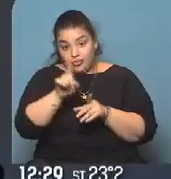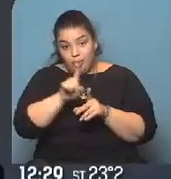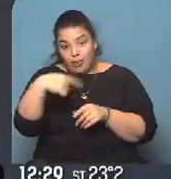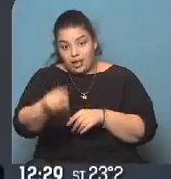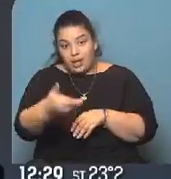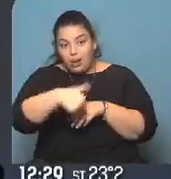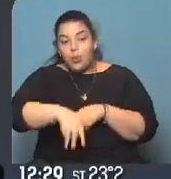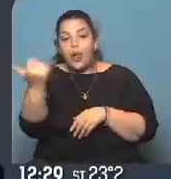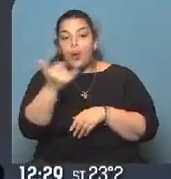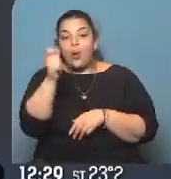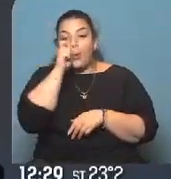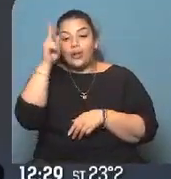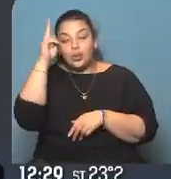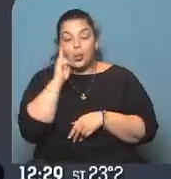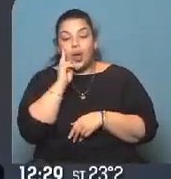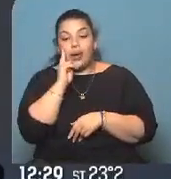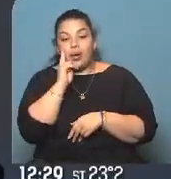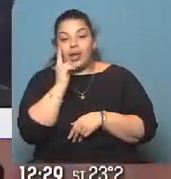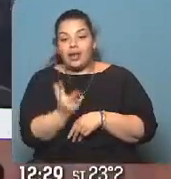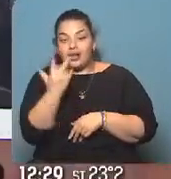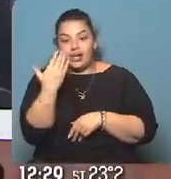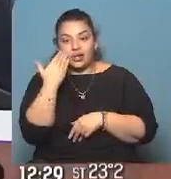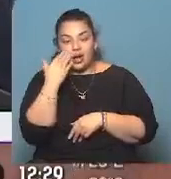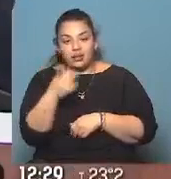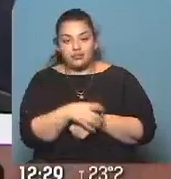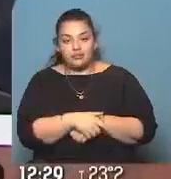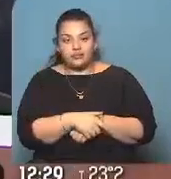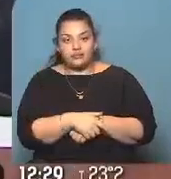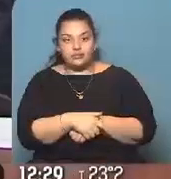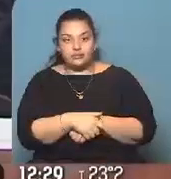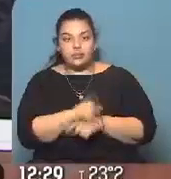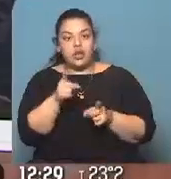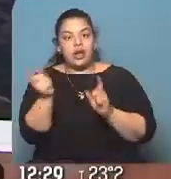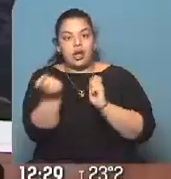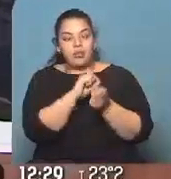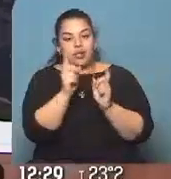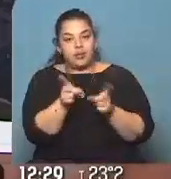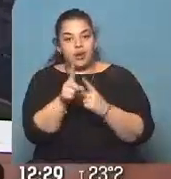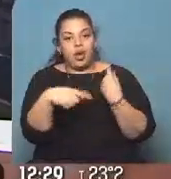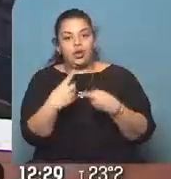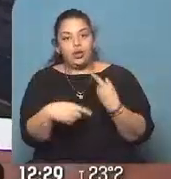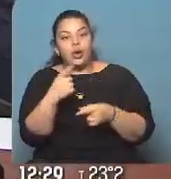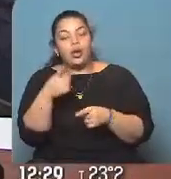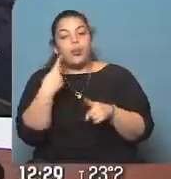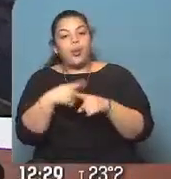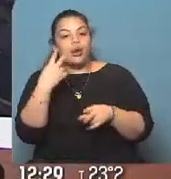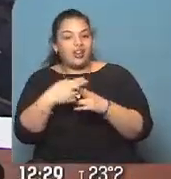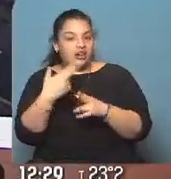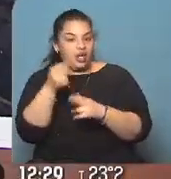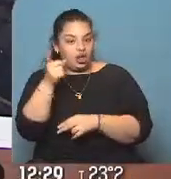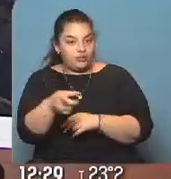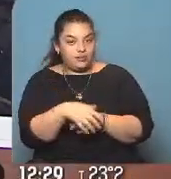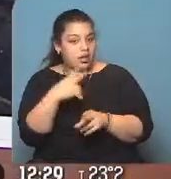29, 15 horas. Bueno, tomen nota, vamos a cambiar. Vamos a seguir ahora con la terminal de Omnibus,